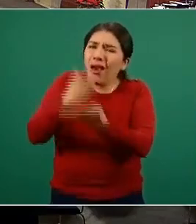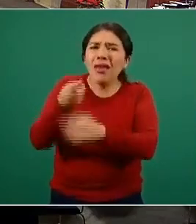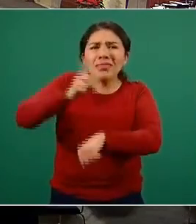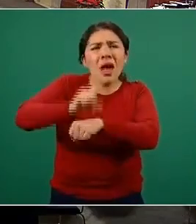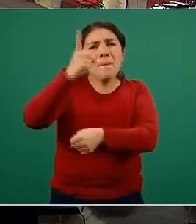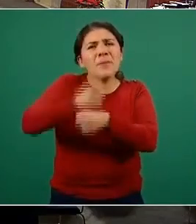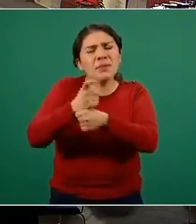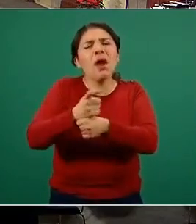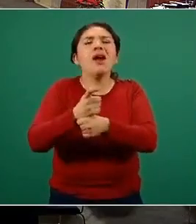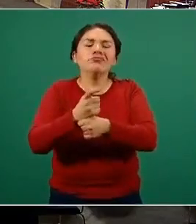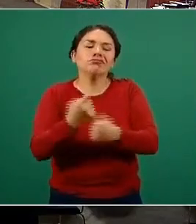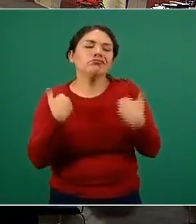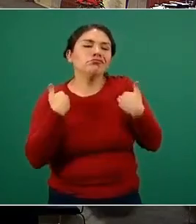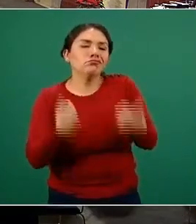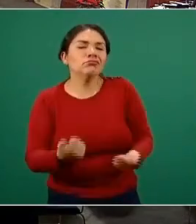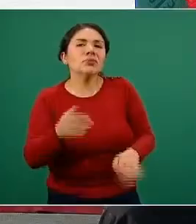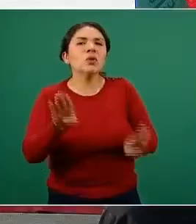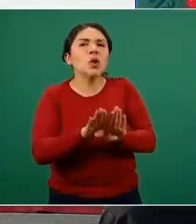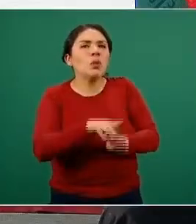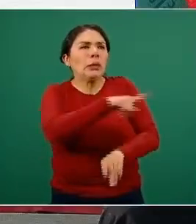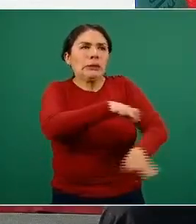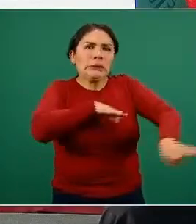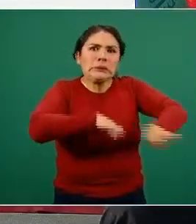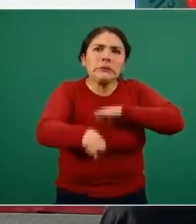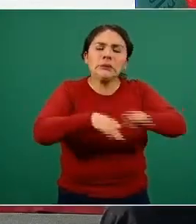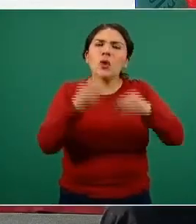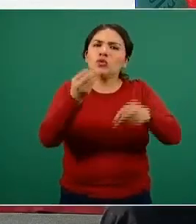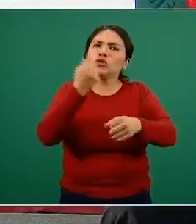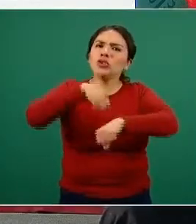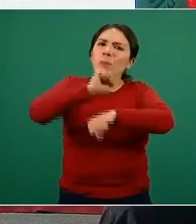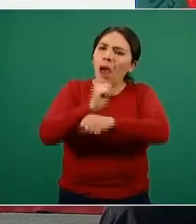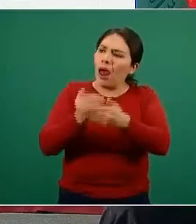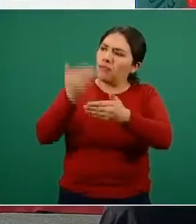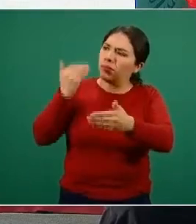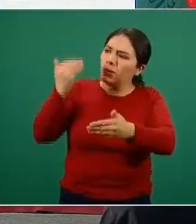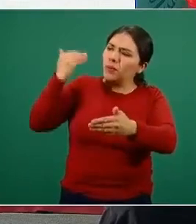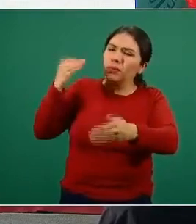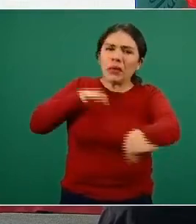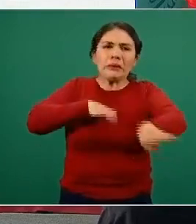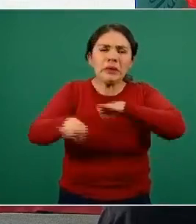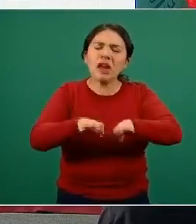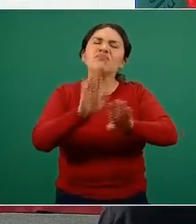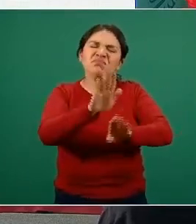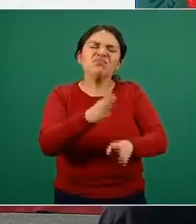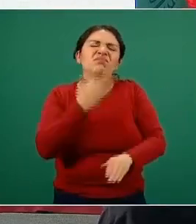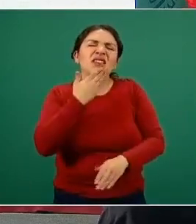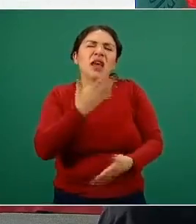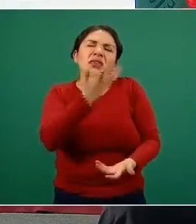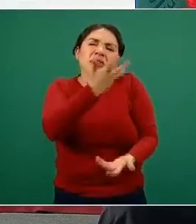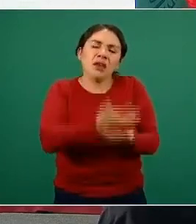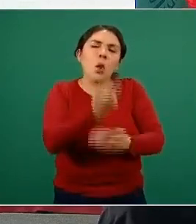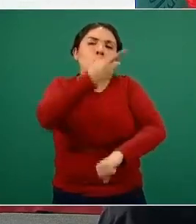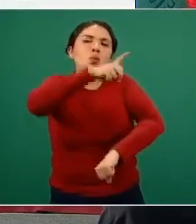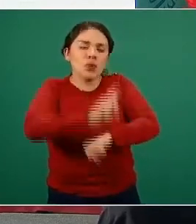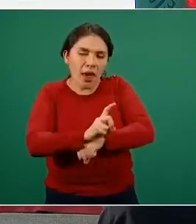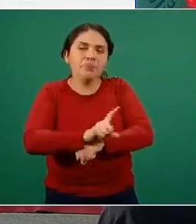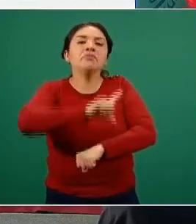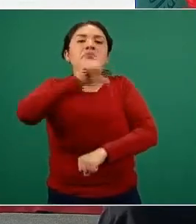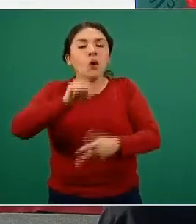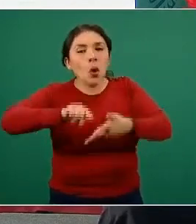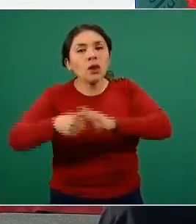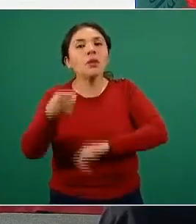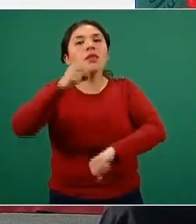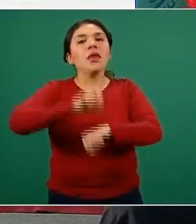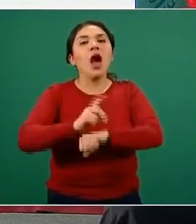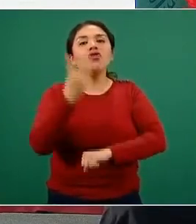que nos pareció comprensible después de arduas meses y semanas de trabajo. Hicimos una pausa y restituimos el